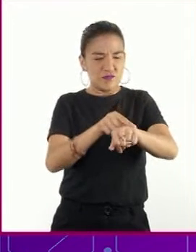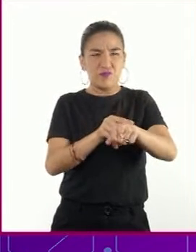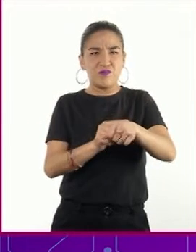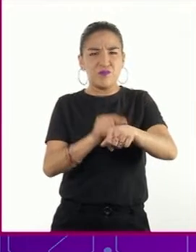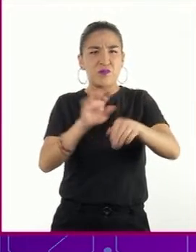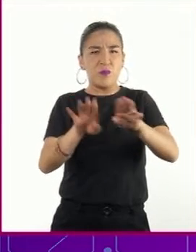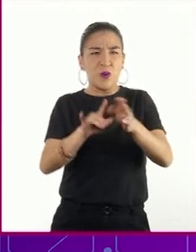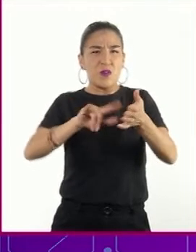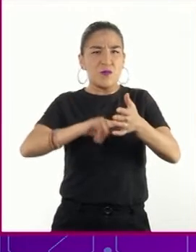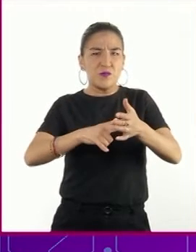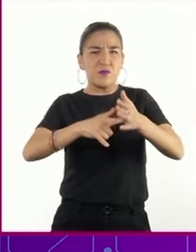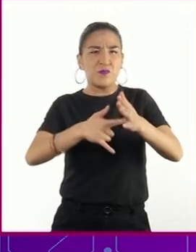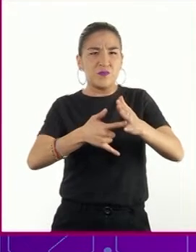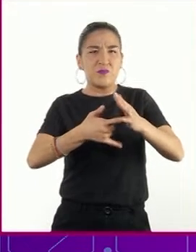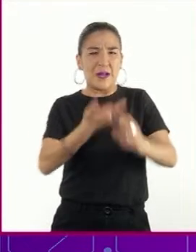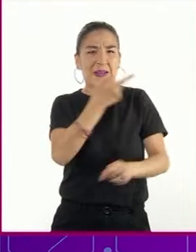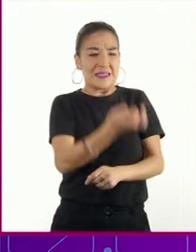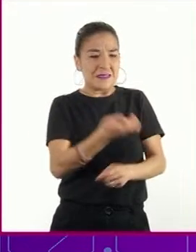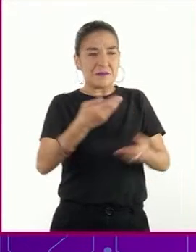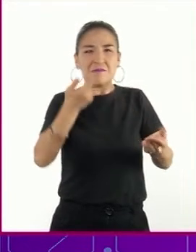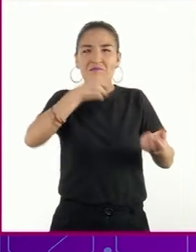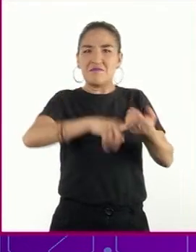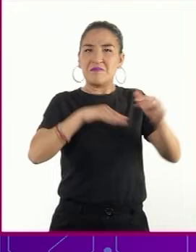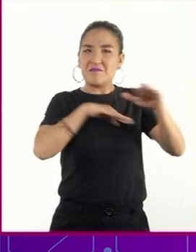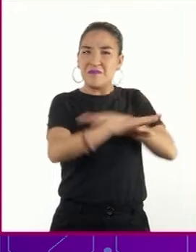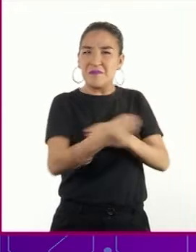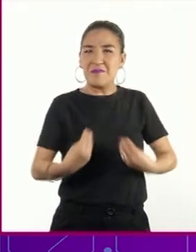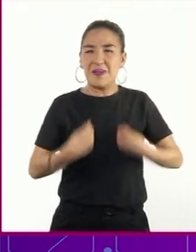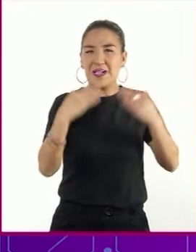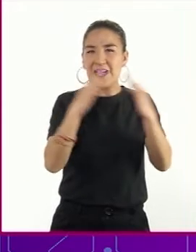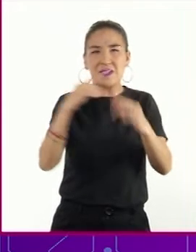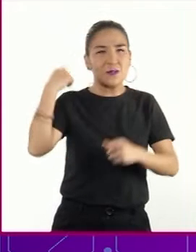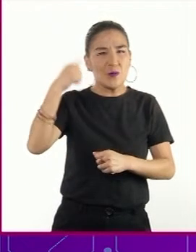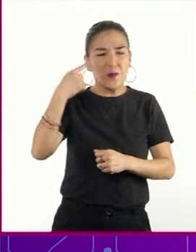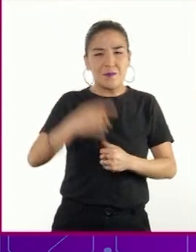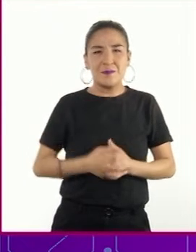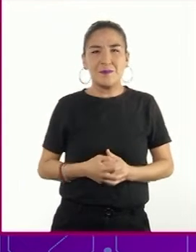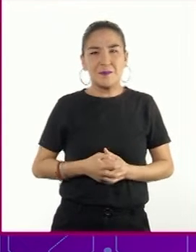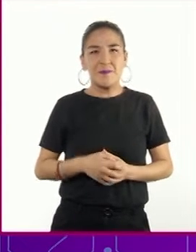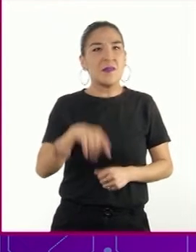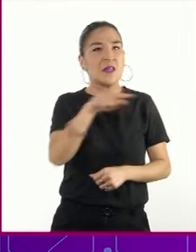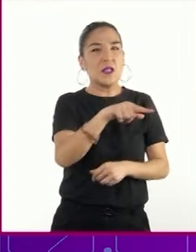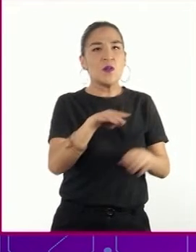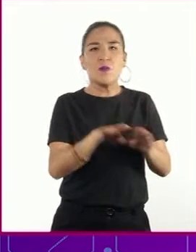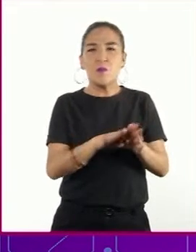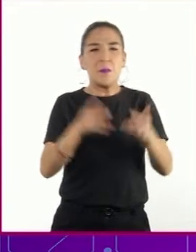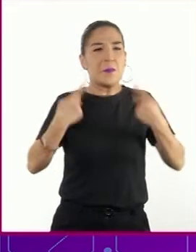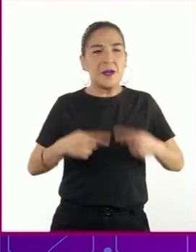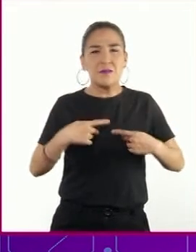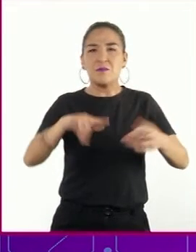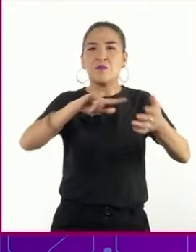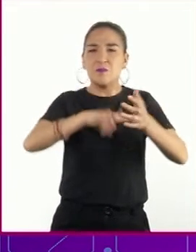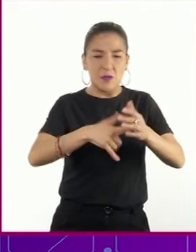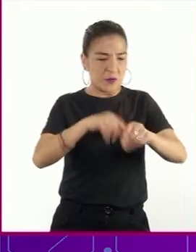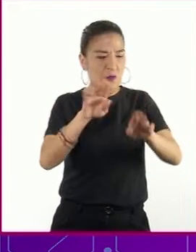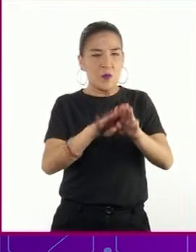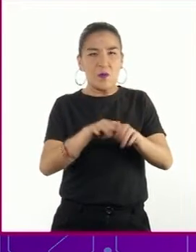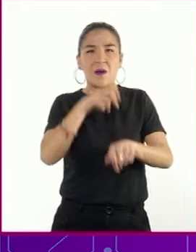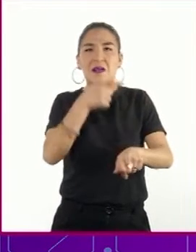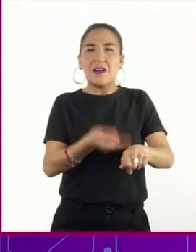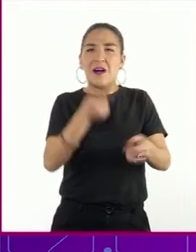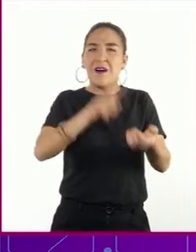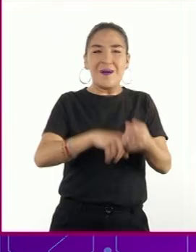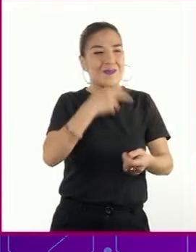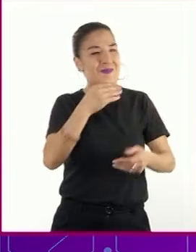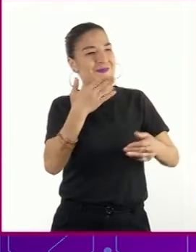hombre locuaz que está en la casa de los locos. Este es el marinero que usa el reloj que da la hora del hombre tan